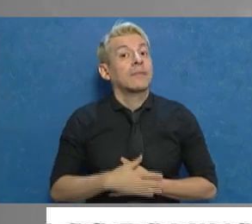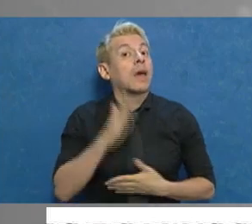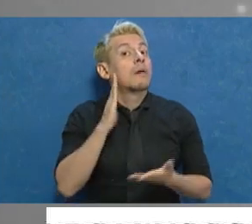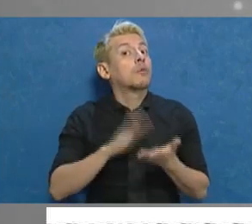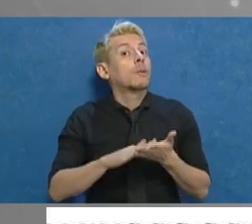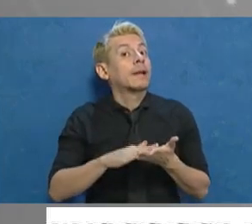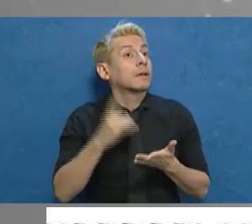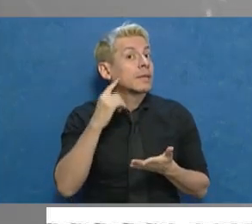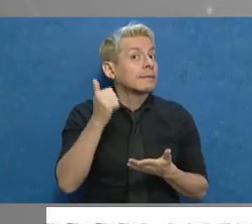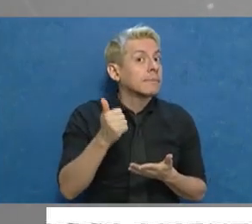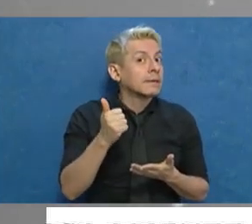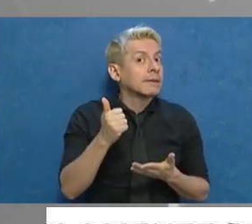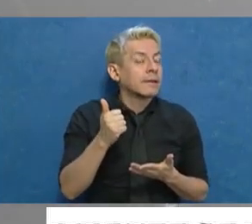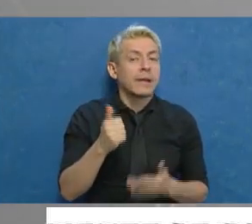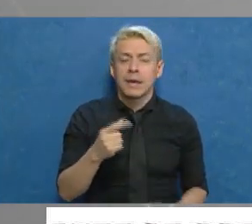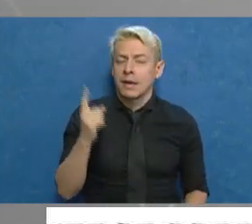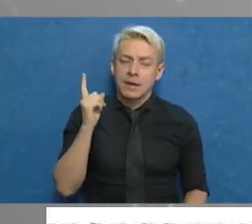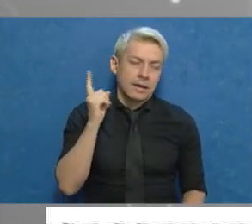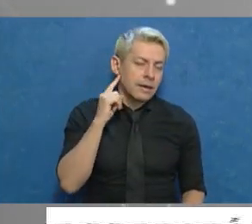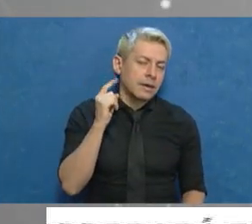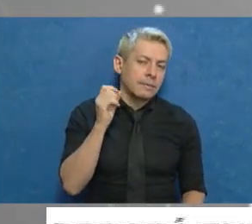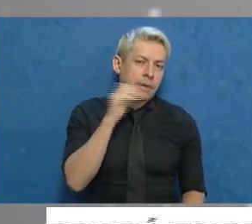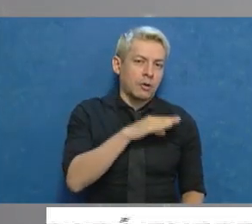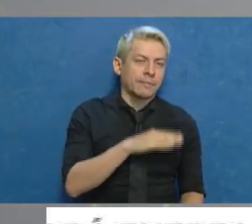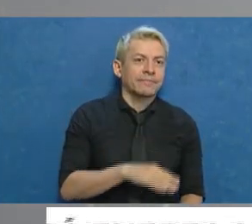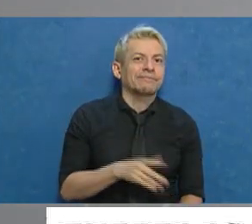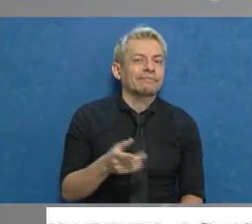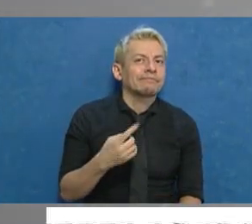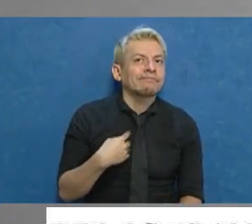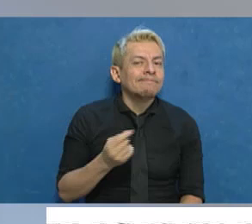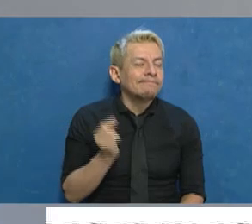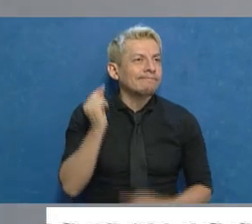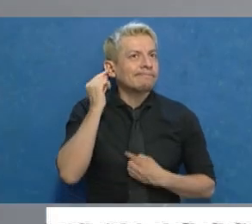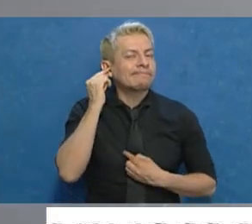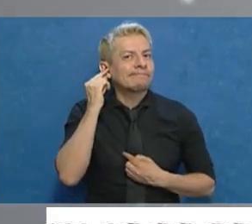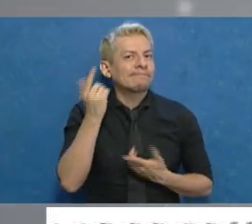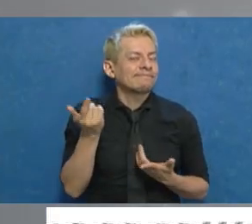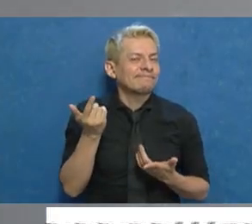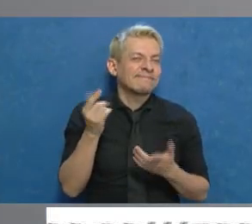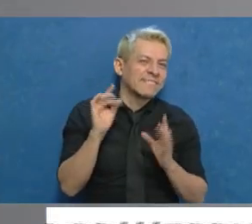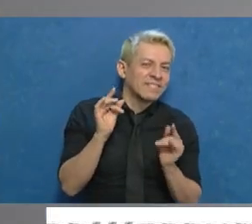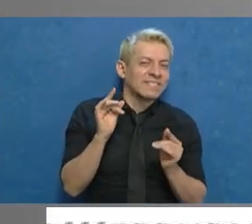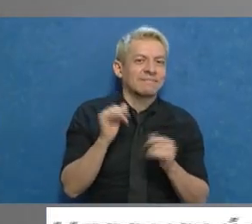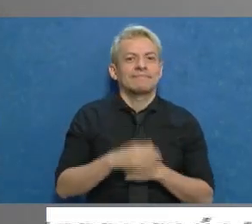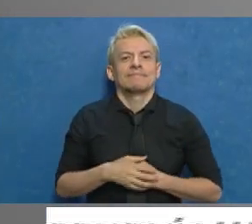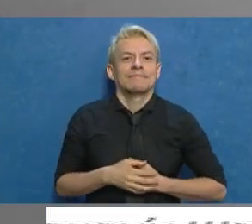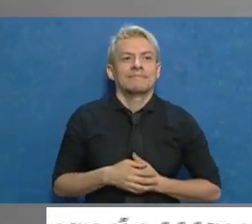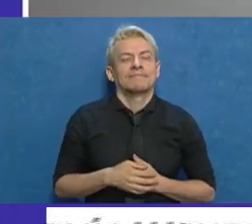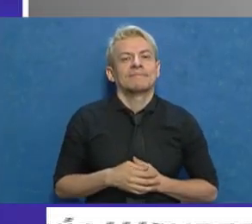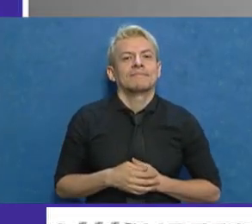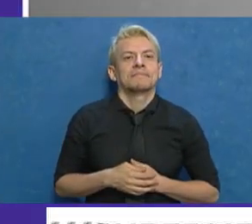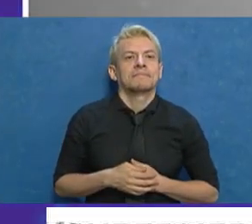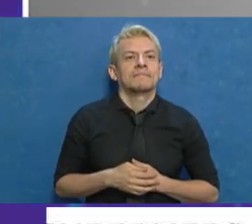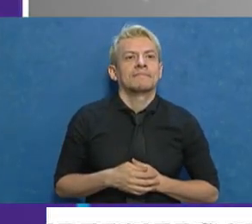A ver si ahí me podés escuchar mejor. Mejor, mucho mejor. Lo pasa es que tengo un retorno que me tengo que sacar los auriculares, si no es imposible poder hacer el relato.